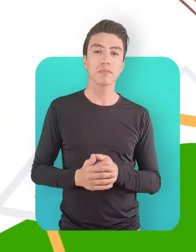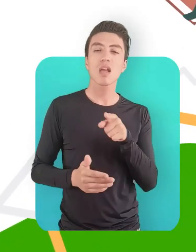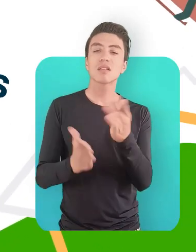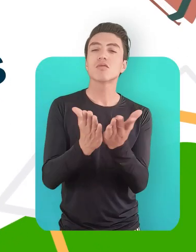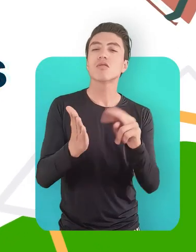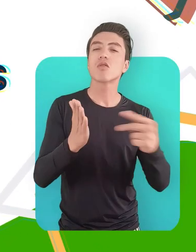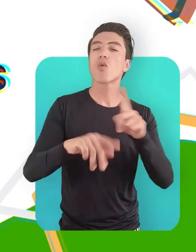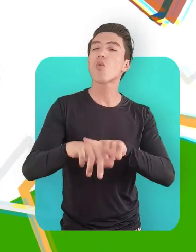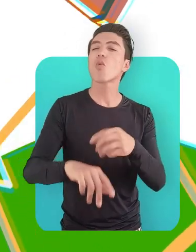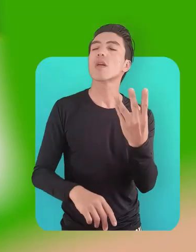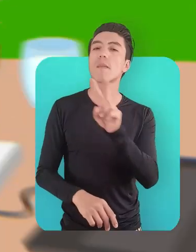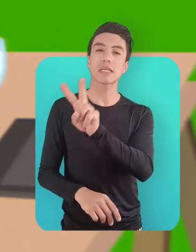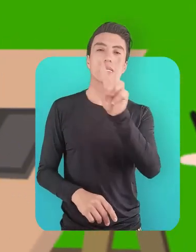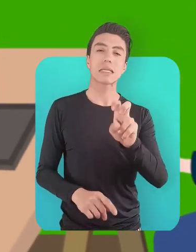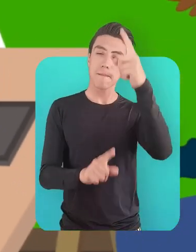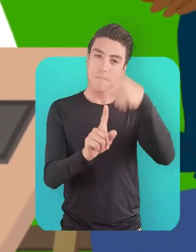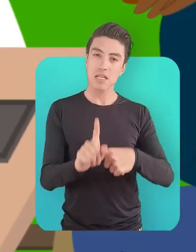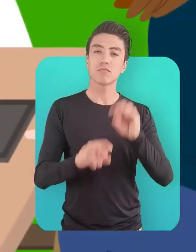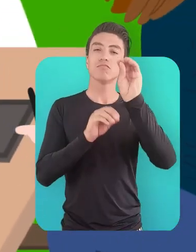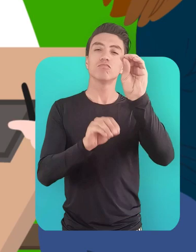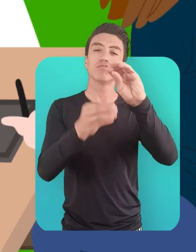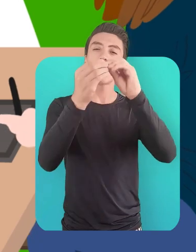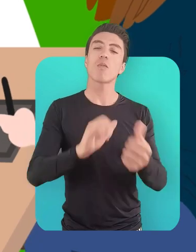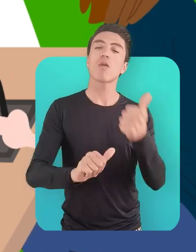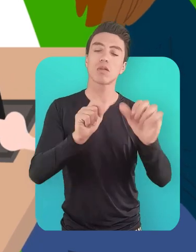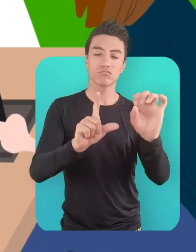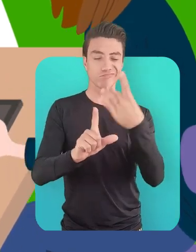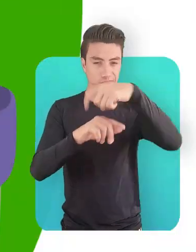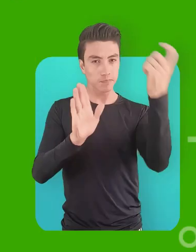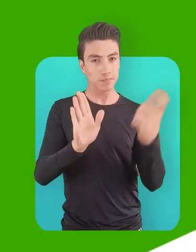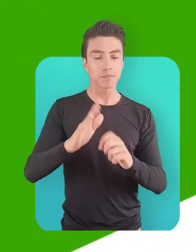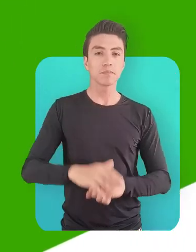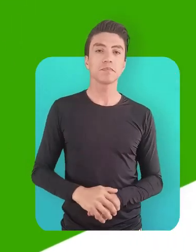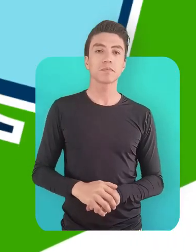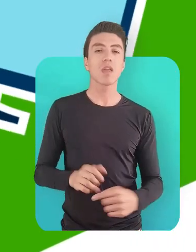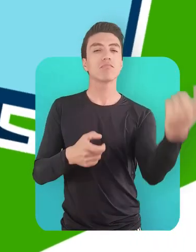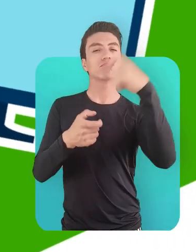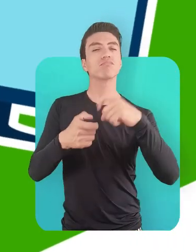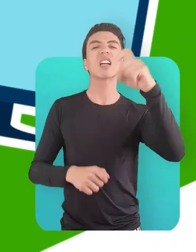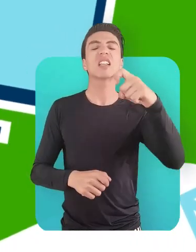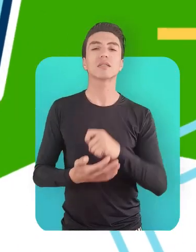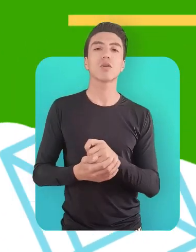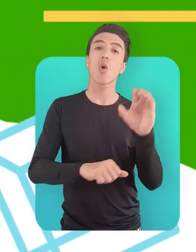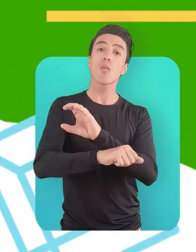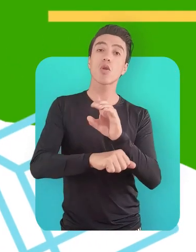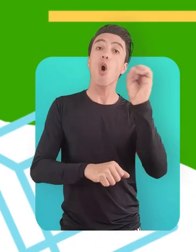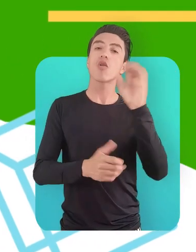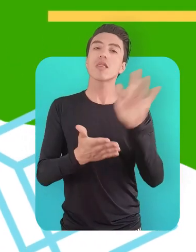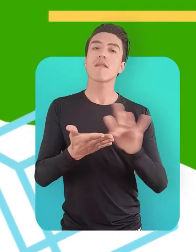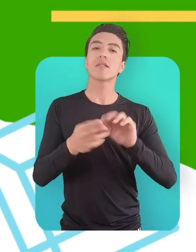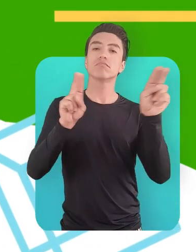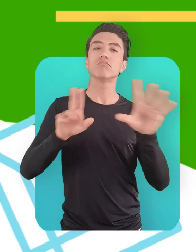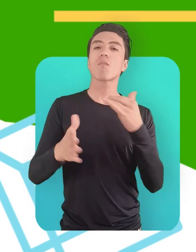tendrá una duración de 27 meses y se impartirá en modalidad 100% virtual. Para inscribirte, debes contar con un